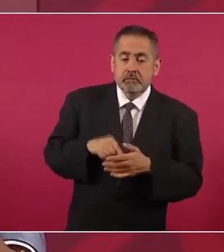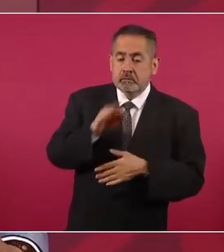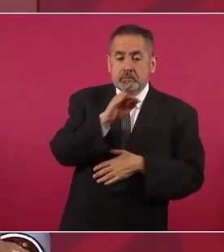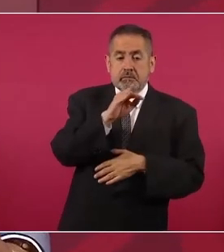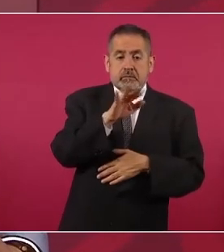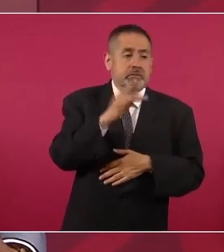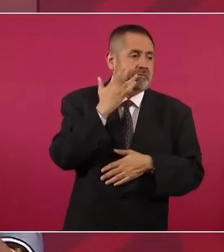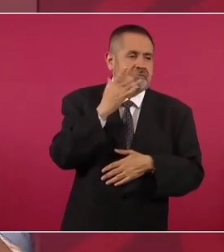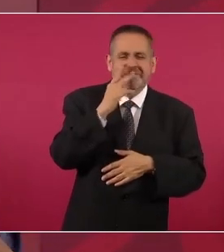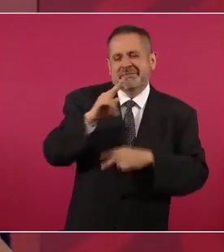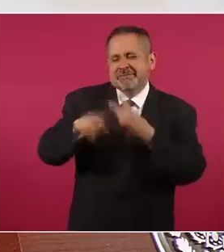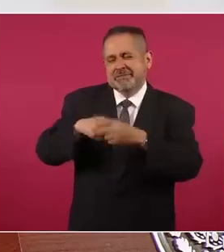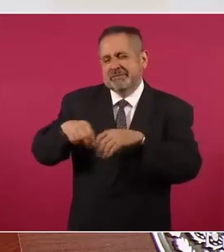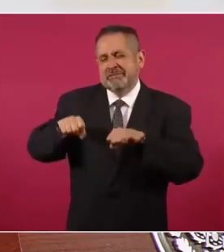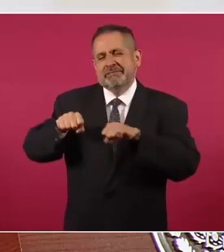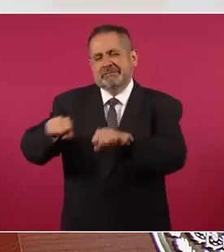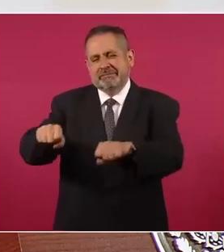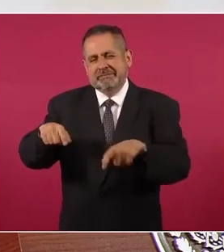súper.